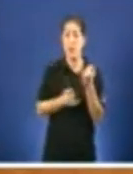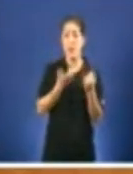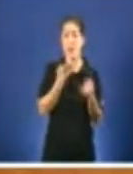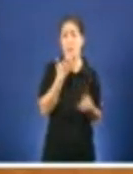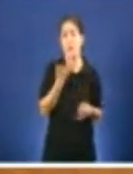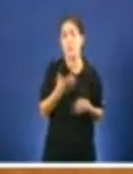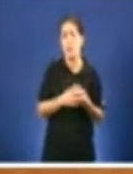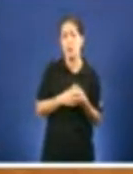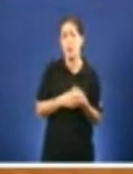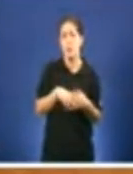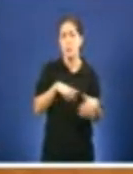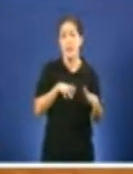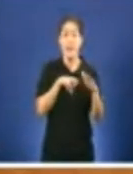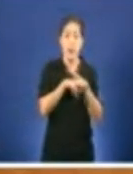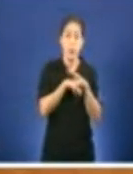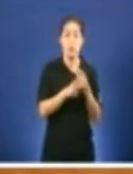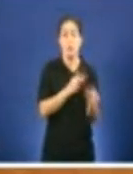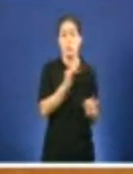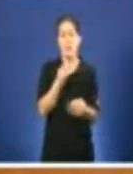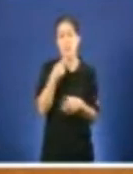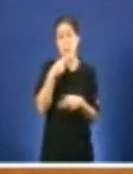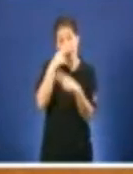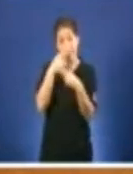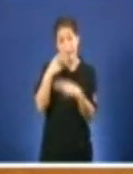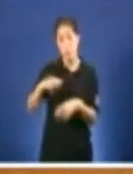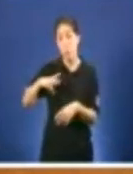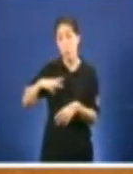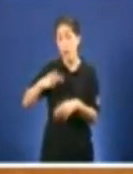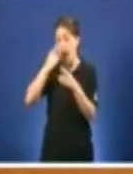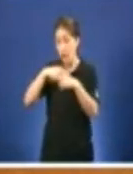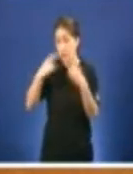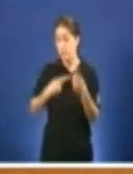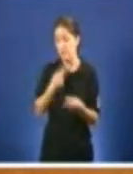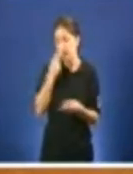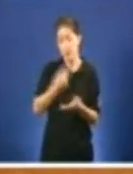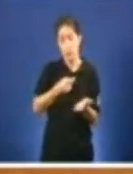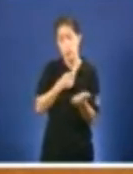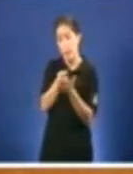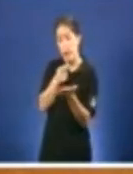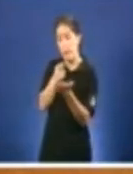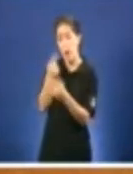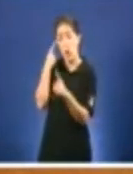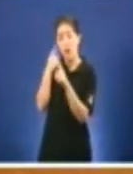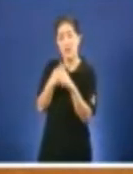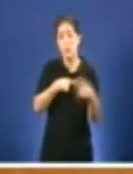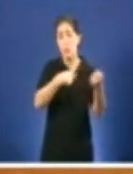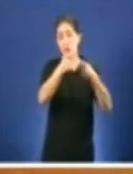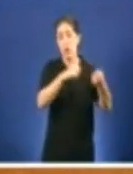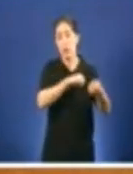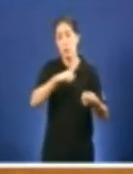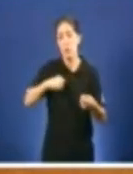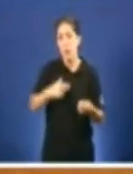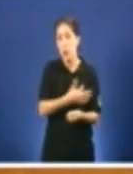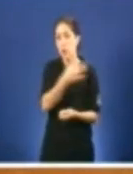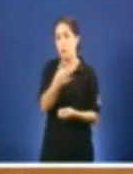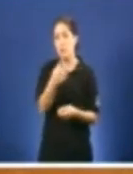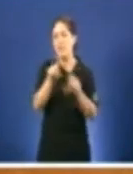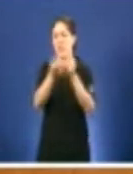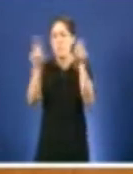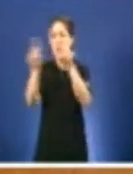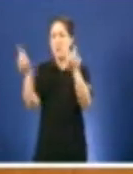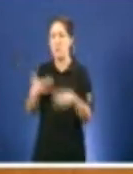recursos, a pagar os intereses da débeda pública nacida de salvar os grandes negocios privados e os oligopolios financieros.